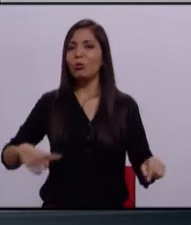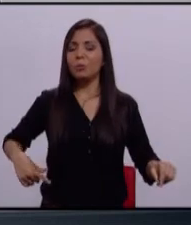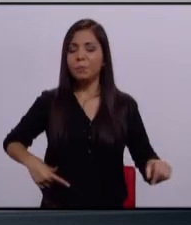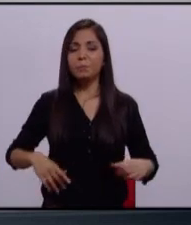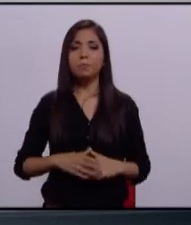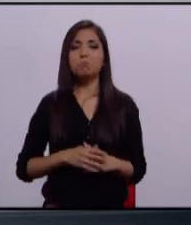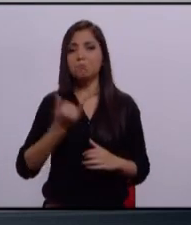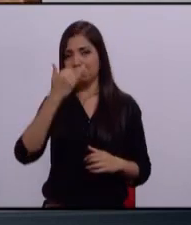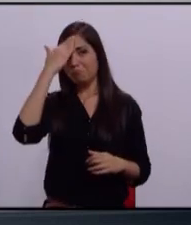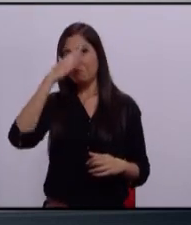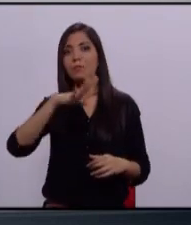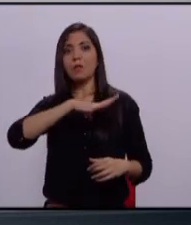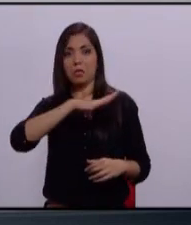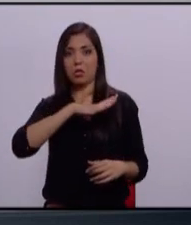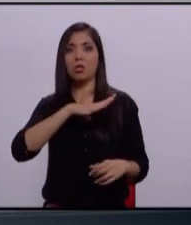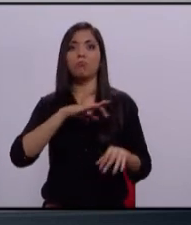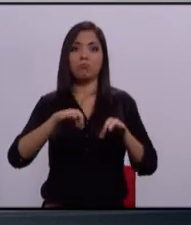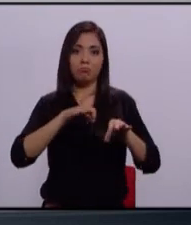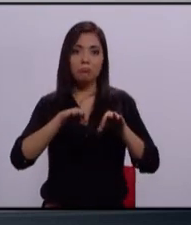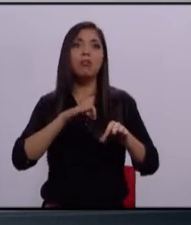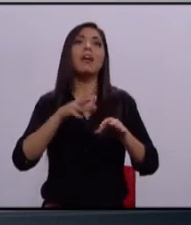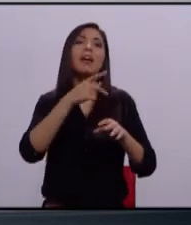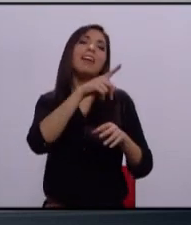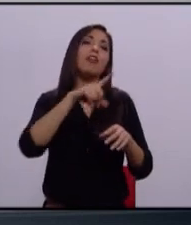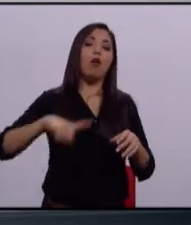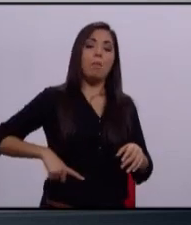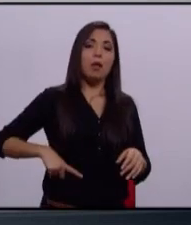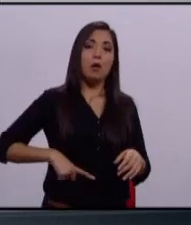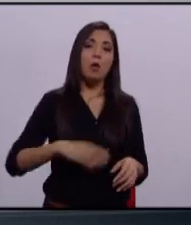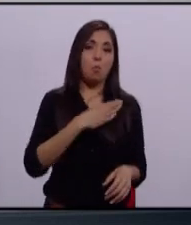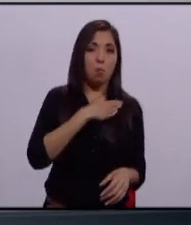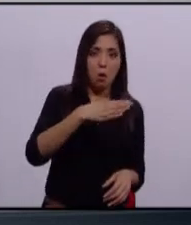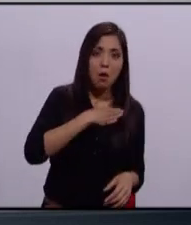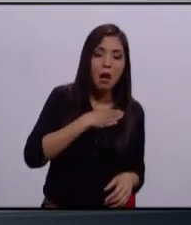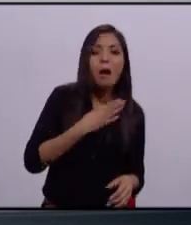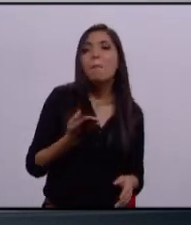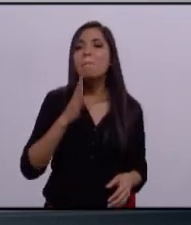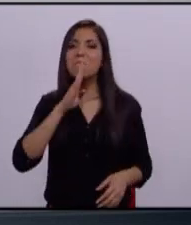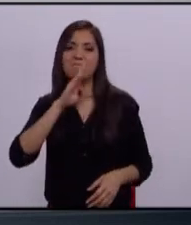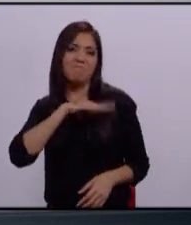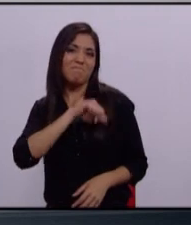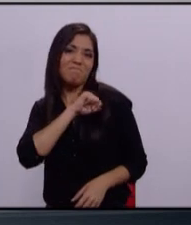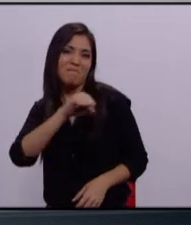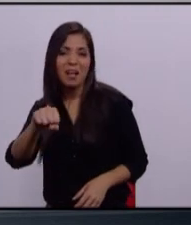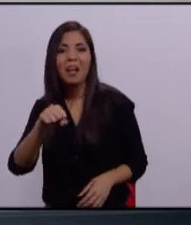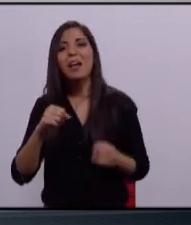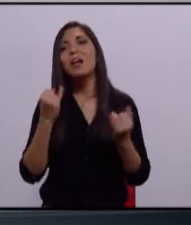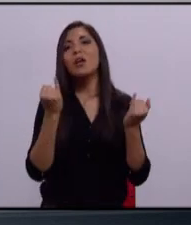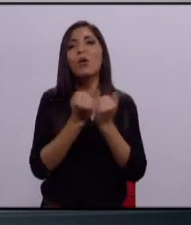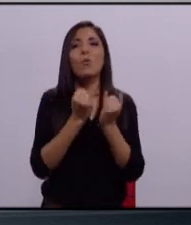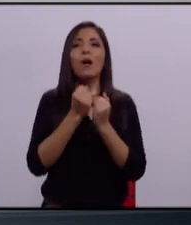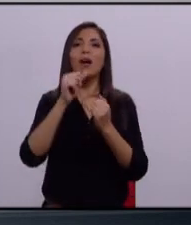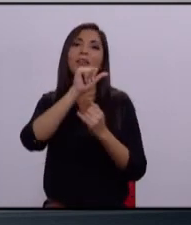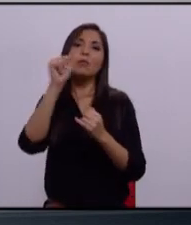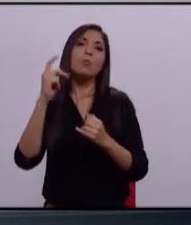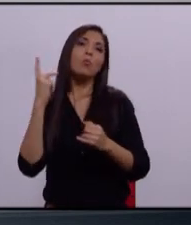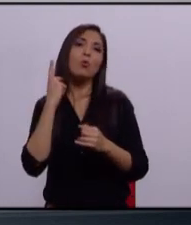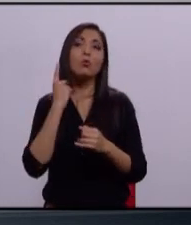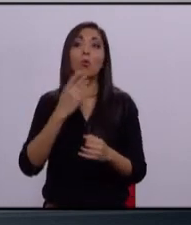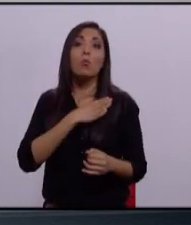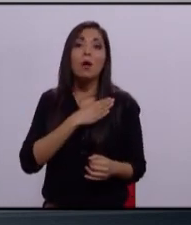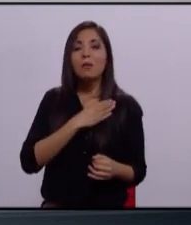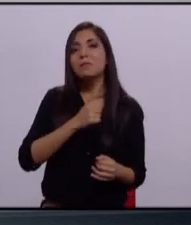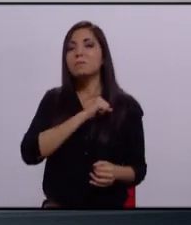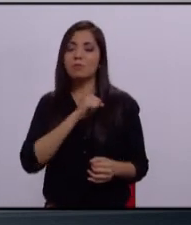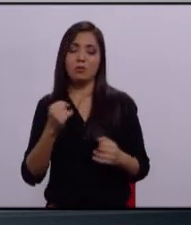hay funcionarios buenos y malos, hay políticos malos y buenos. Yo lo he vivido y se los digo, tenemos que trabajar juntos. Por eso les